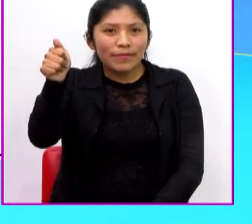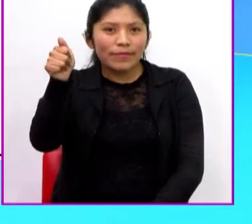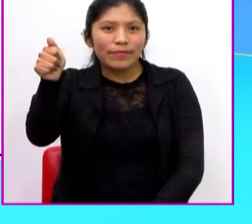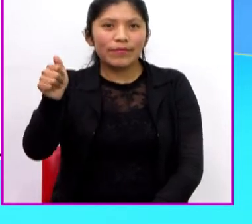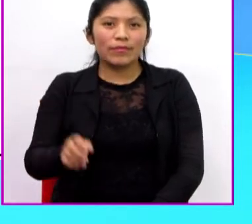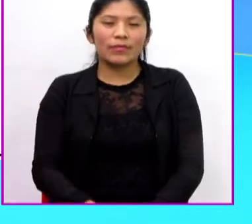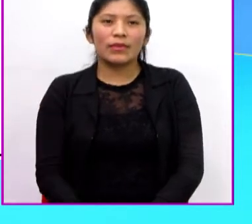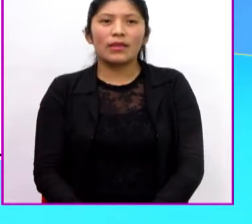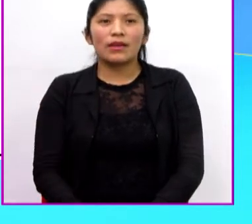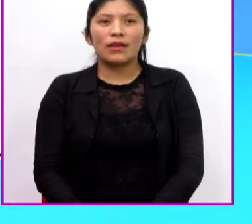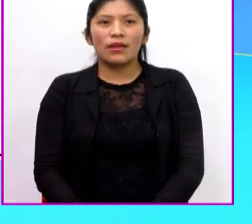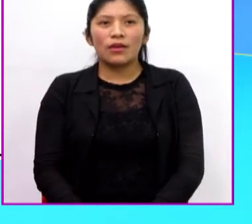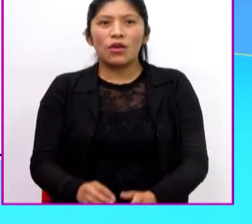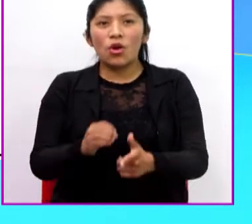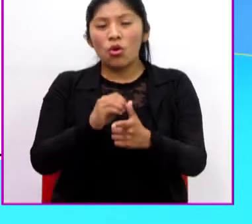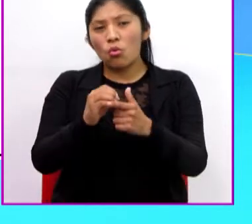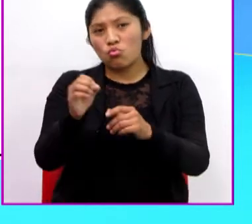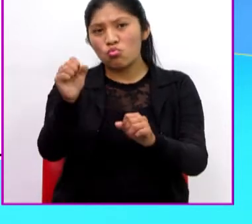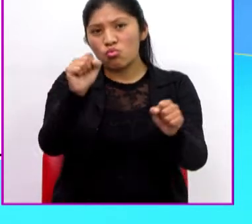O un carro.